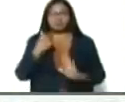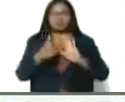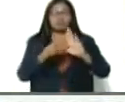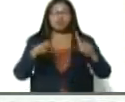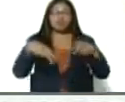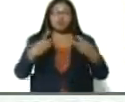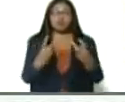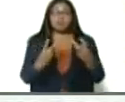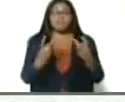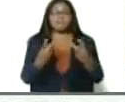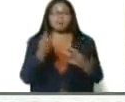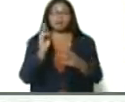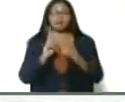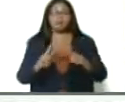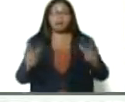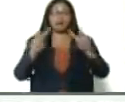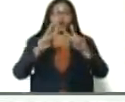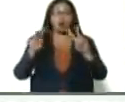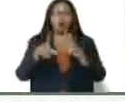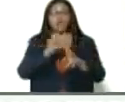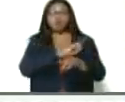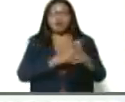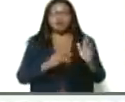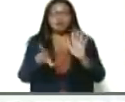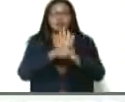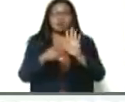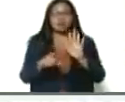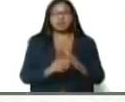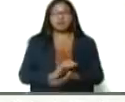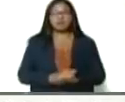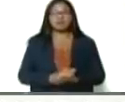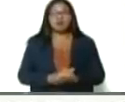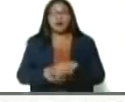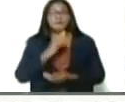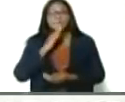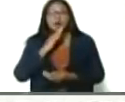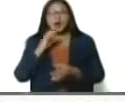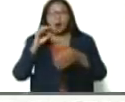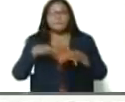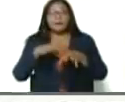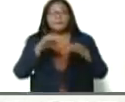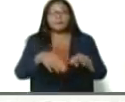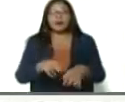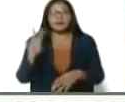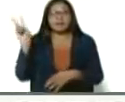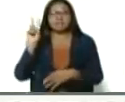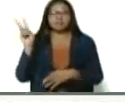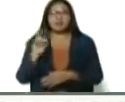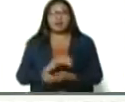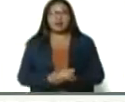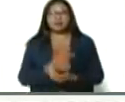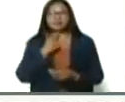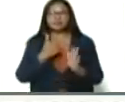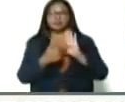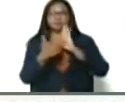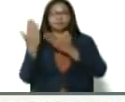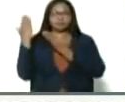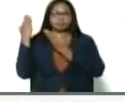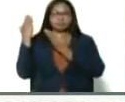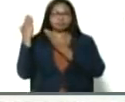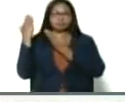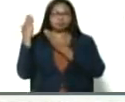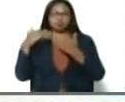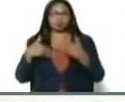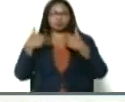decreto con rango, valor, fuerza de ley del Banco Agrícola de Venezuela. Aquí lo tenemos, se lo